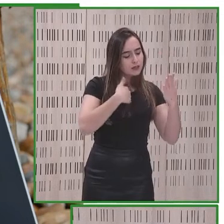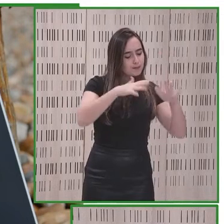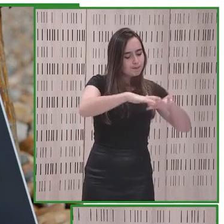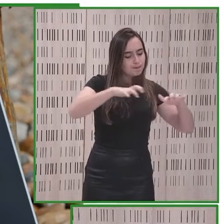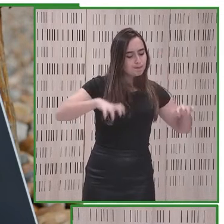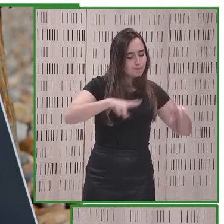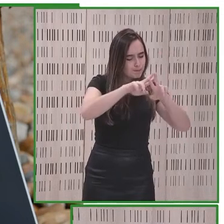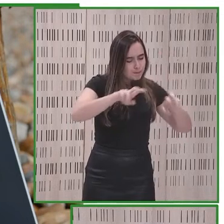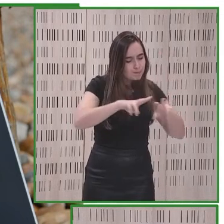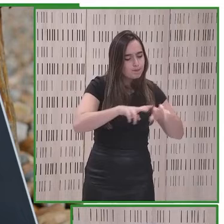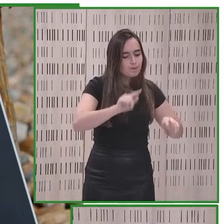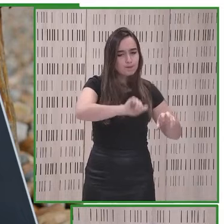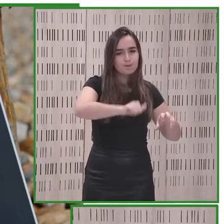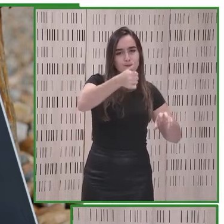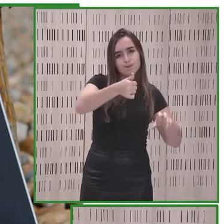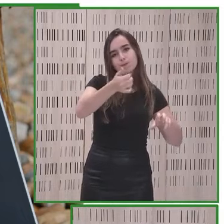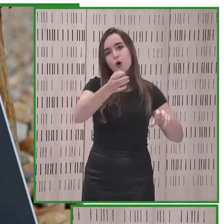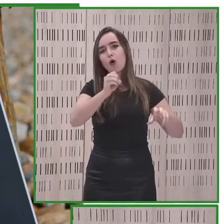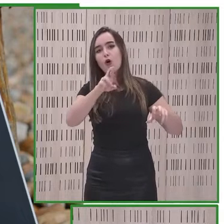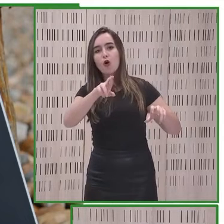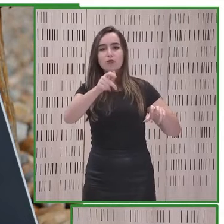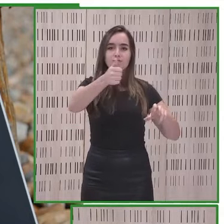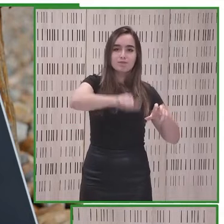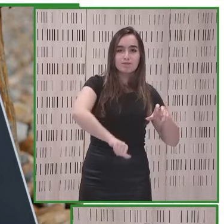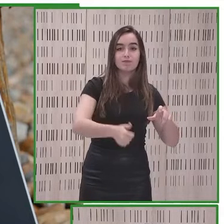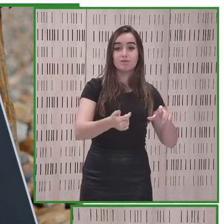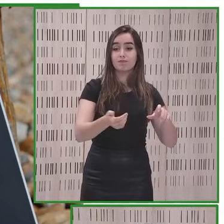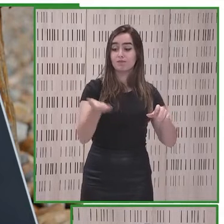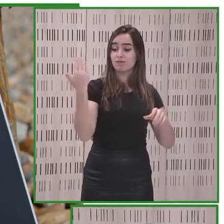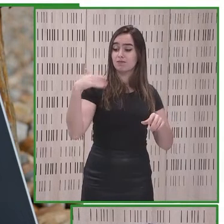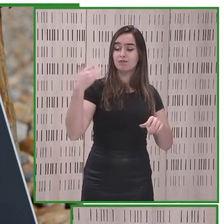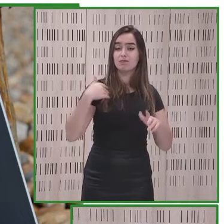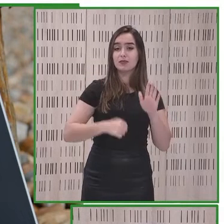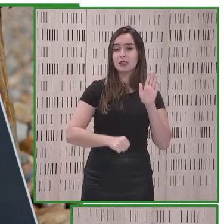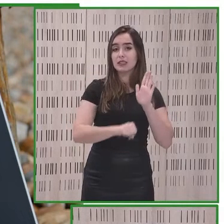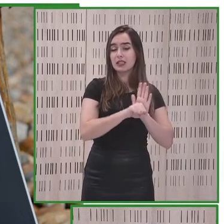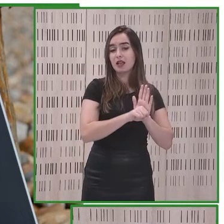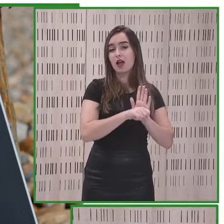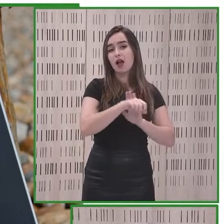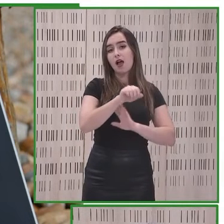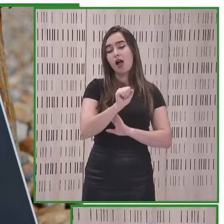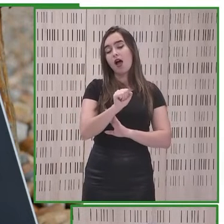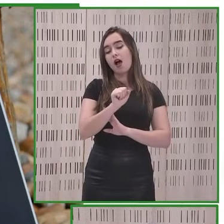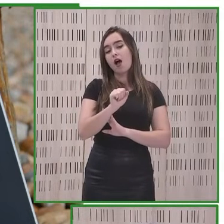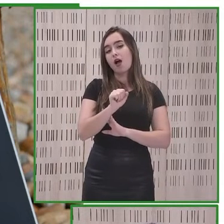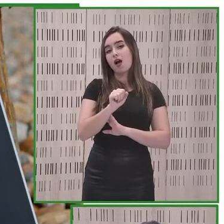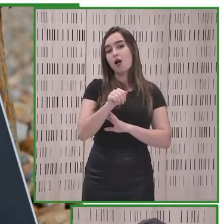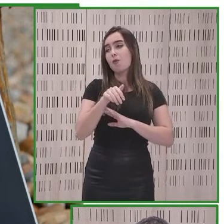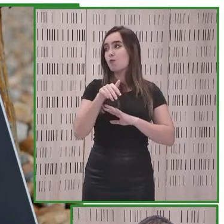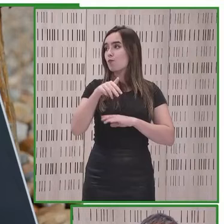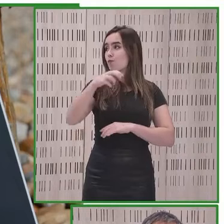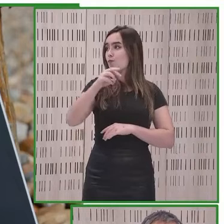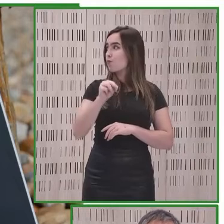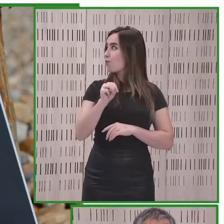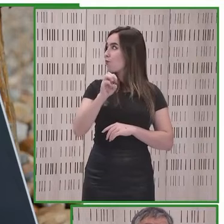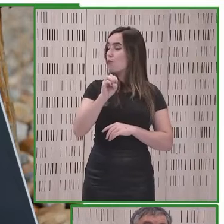Desde hace muchísimo tiempo empezamos a desarrollar el sello a móvil a través del cual hemos certificado